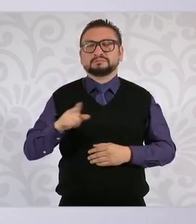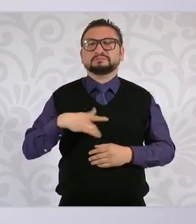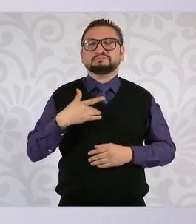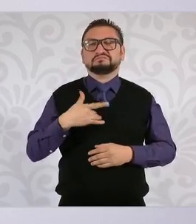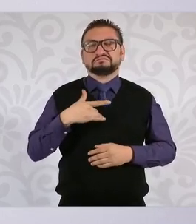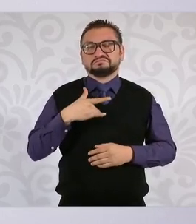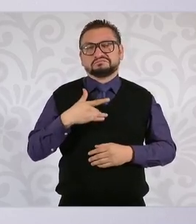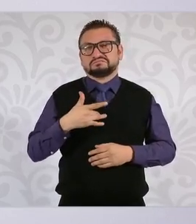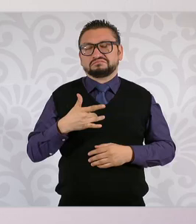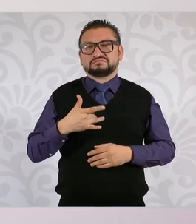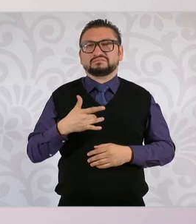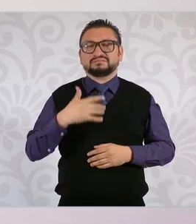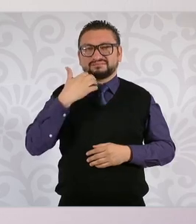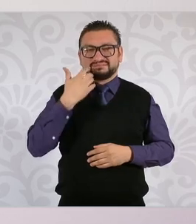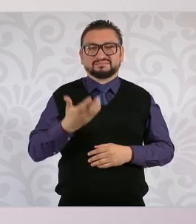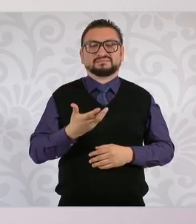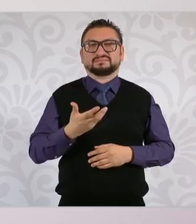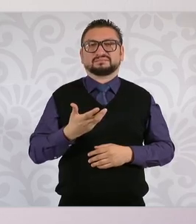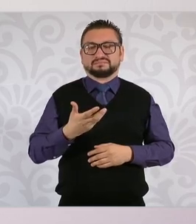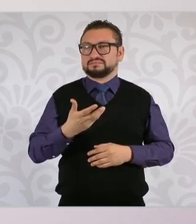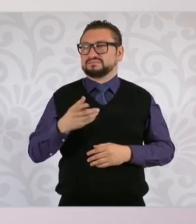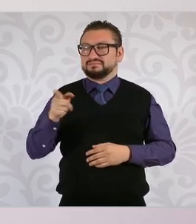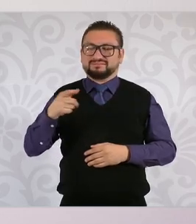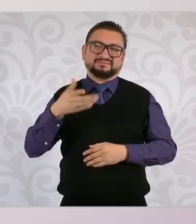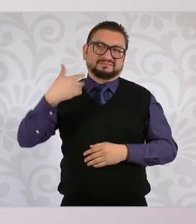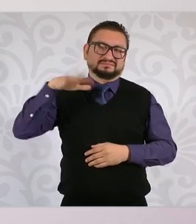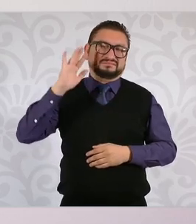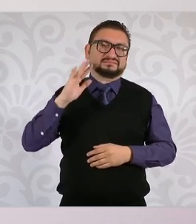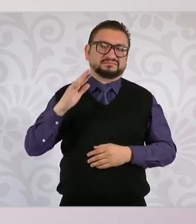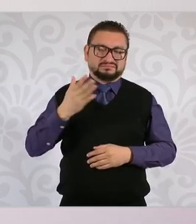el entonces presidente,